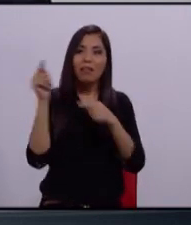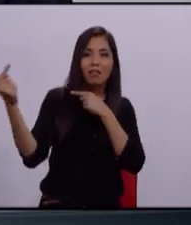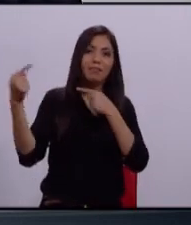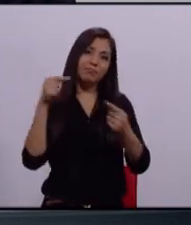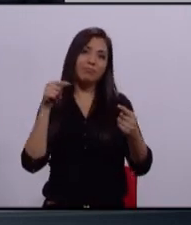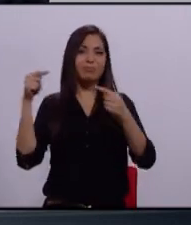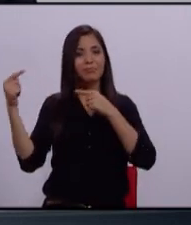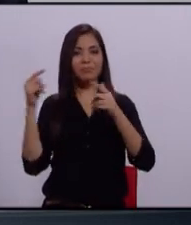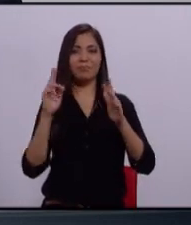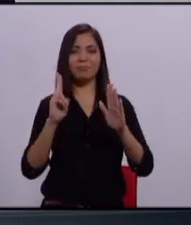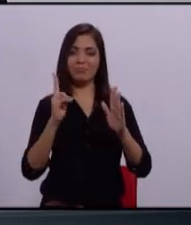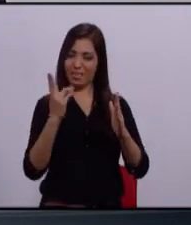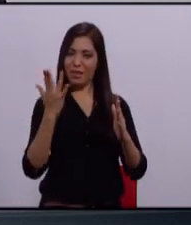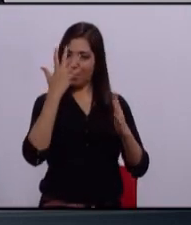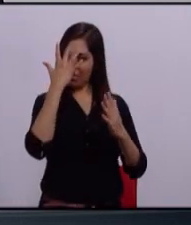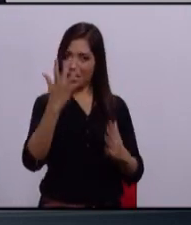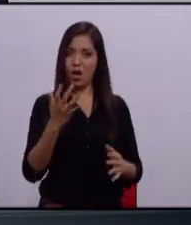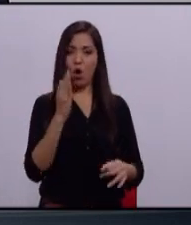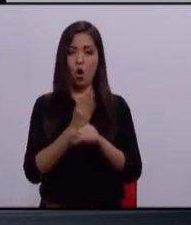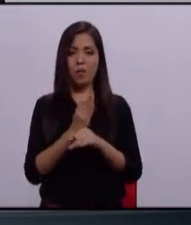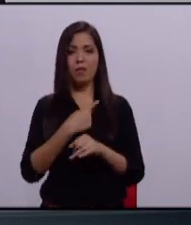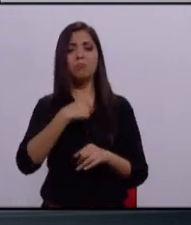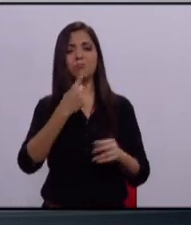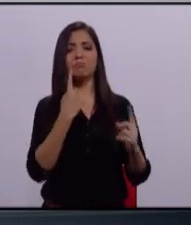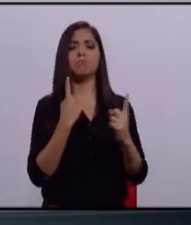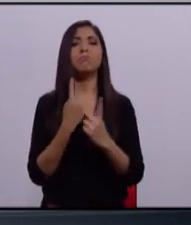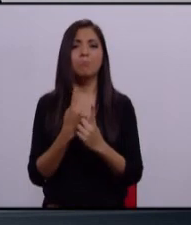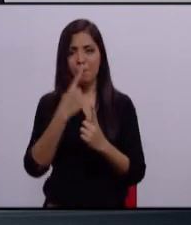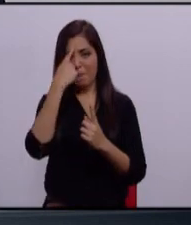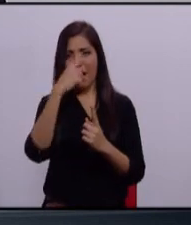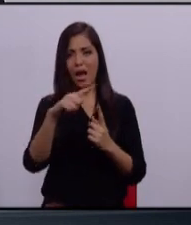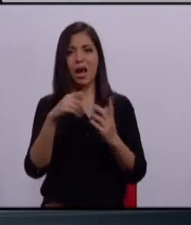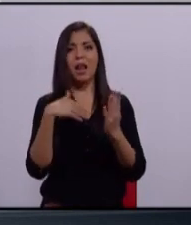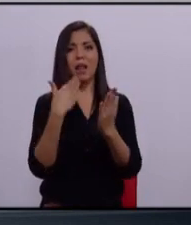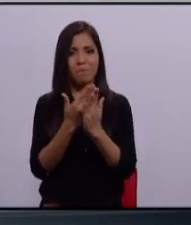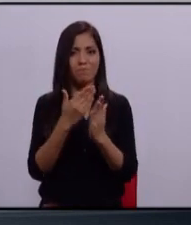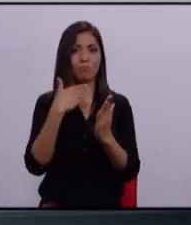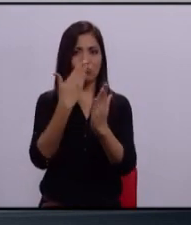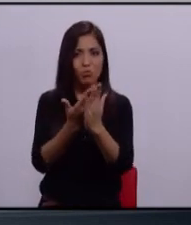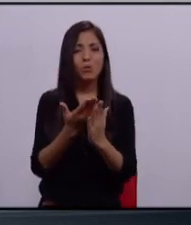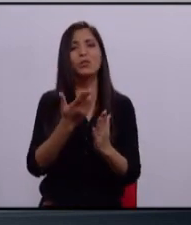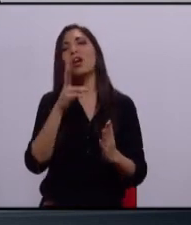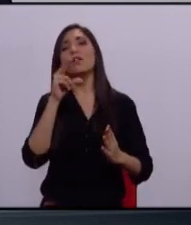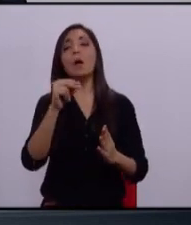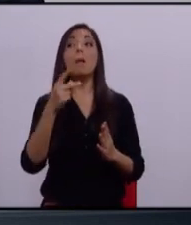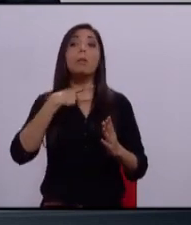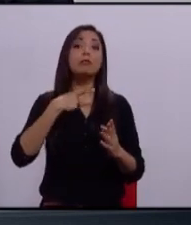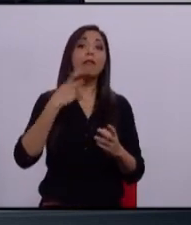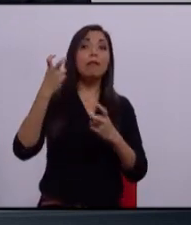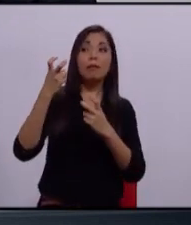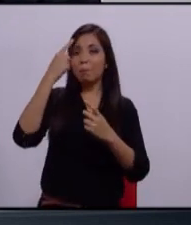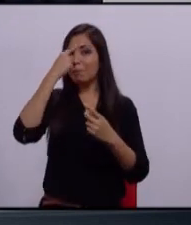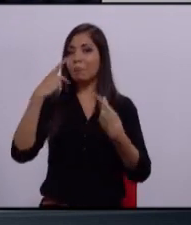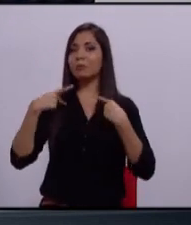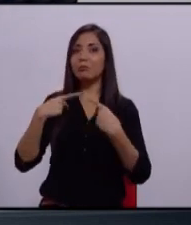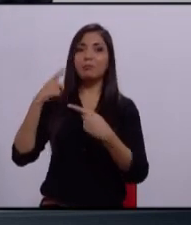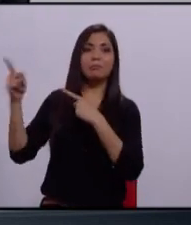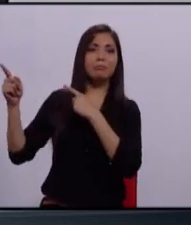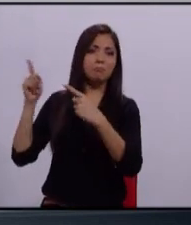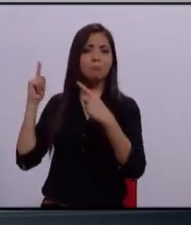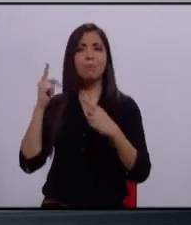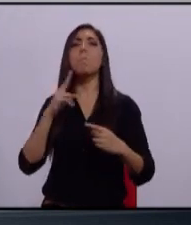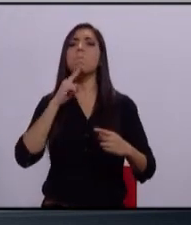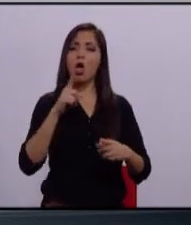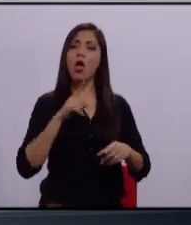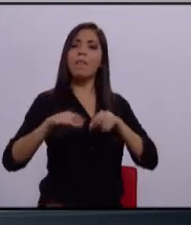vamos siendo éticos, venimos a proponer no a difamar a la persona o a los partidos. Trabajemos por un